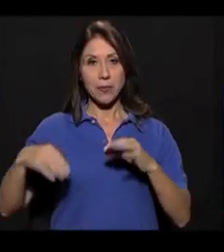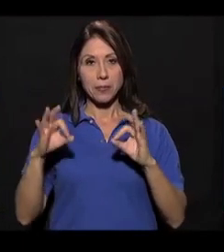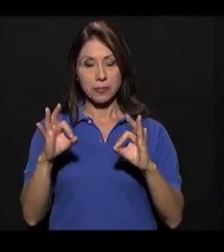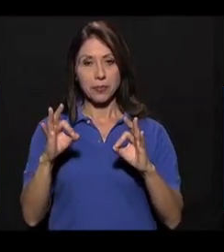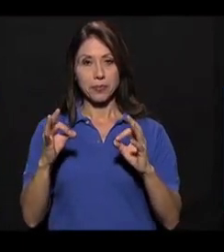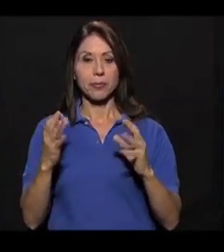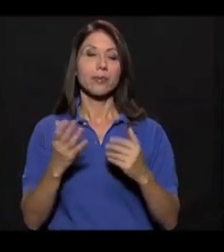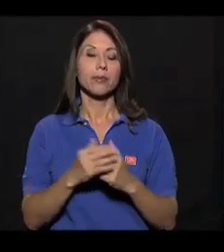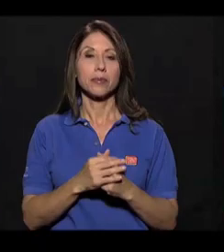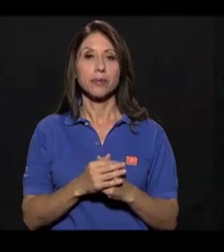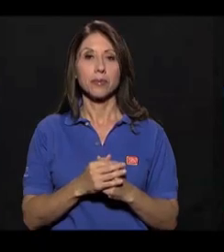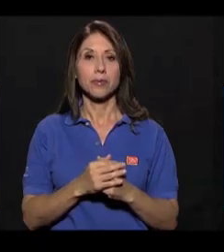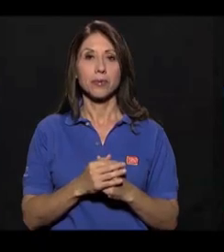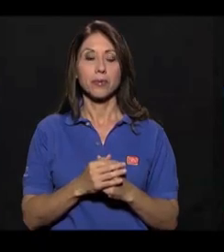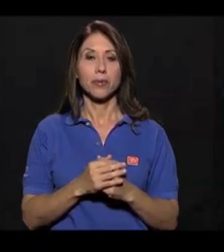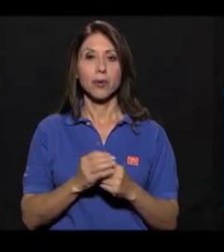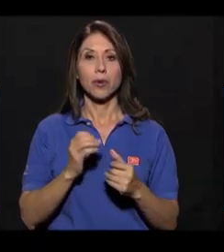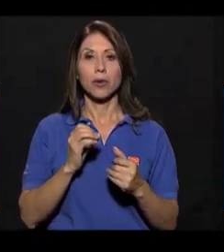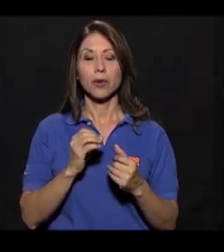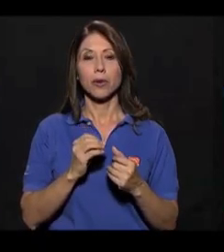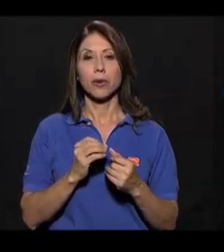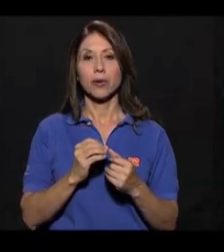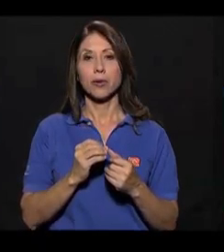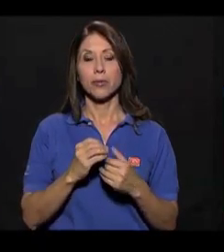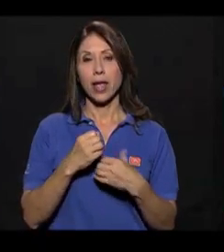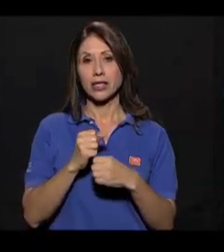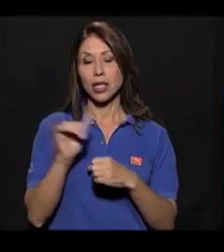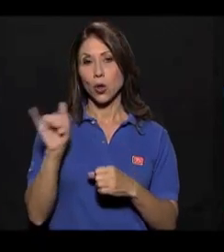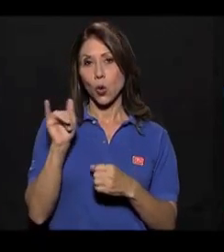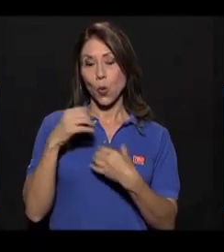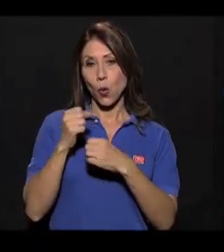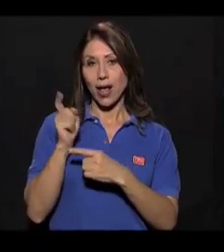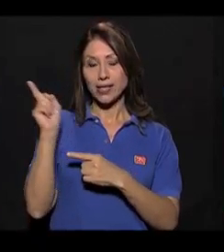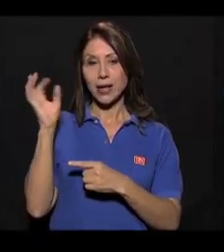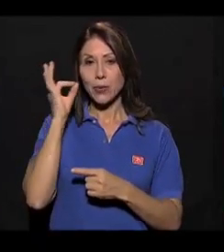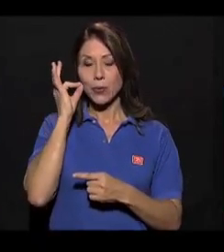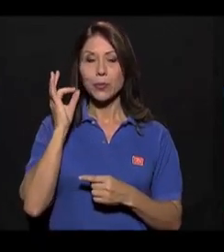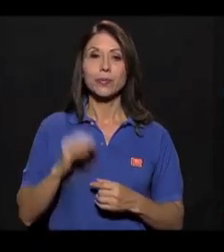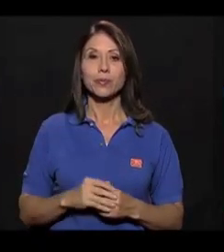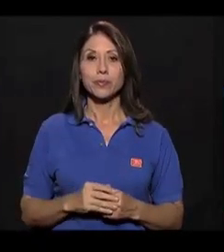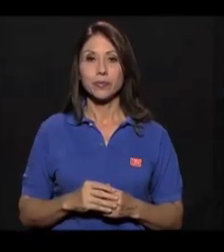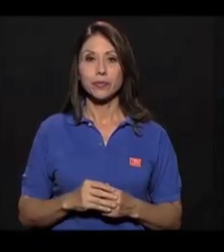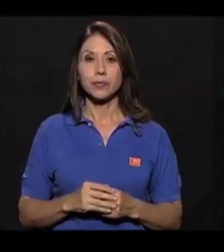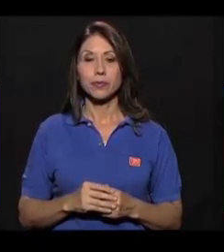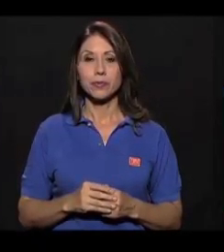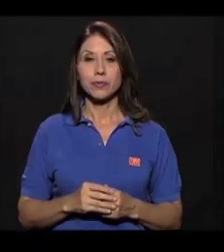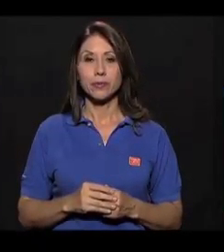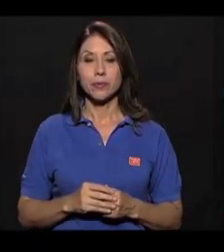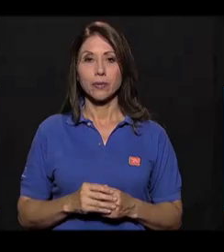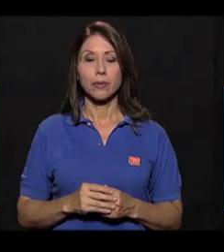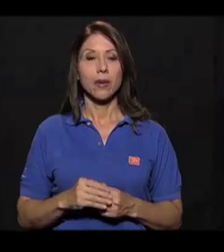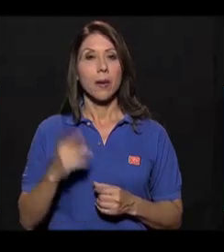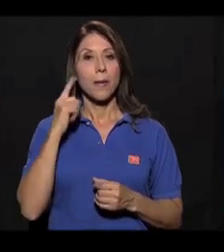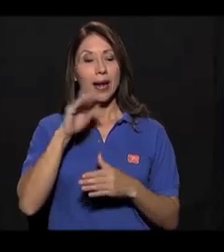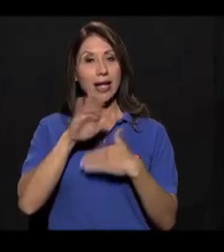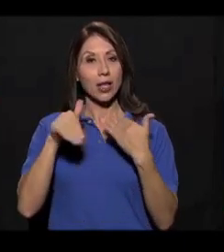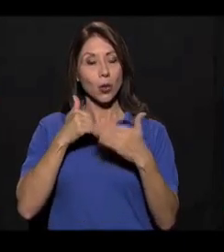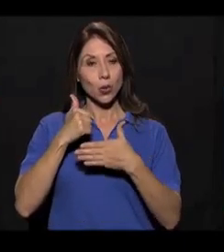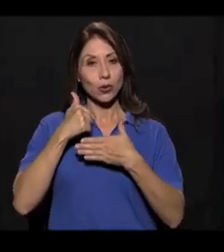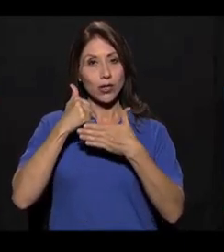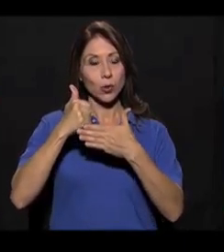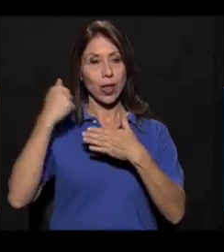¿Verdad? O articulando vértebras tanto hacia arriba como hacia abajo para abrir espacios a nivel de la columna.